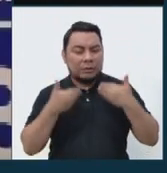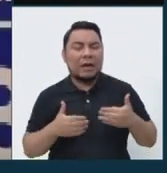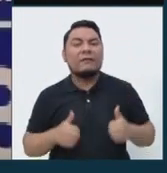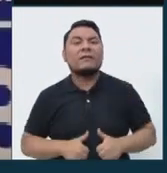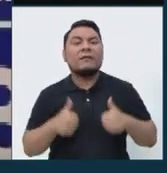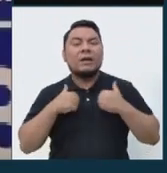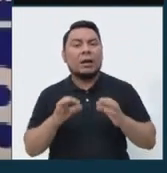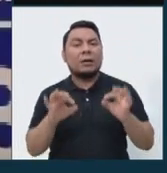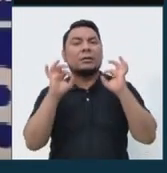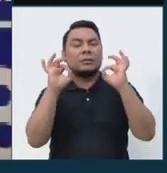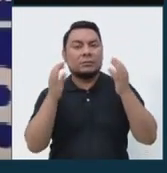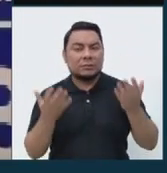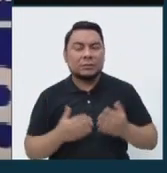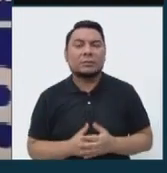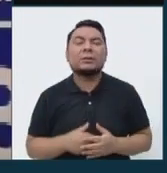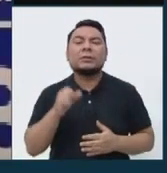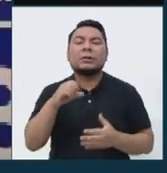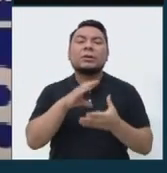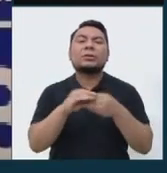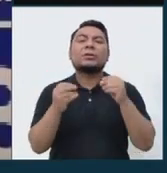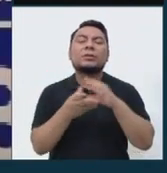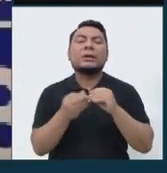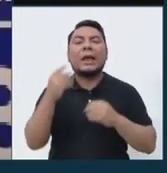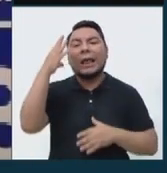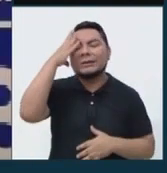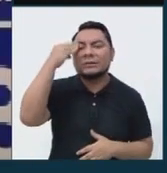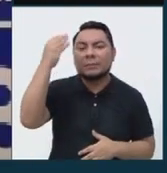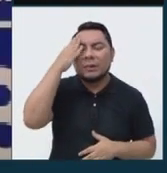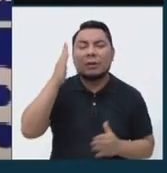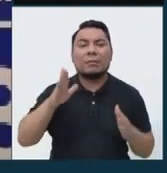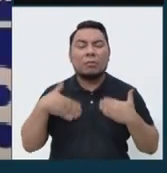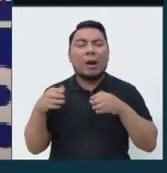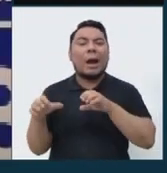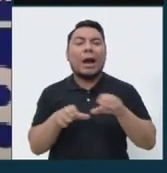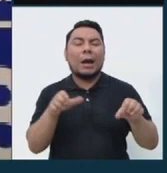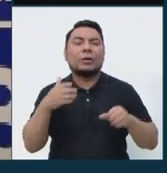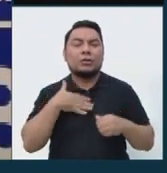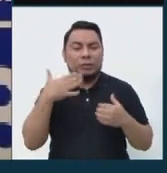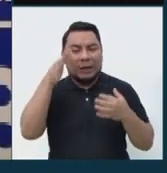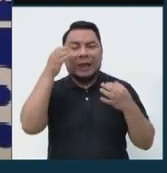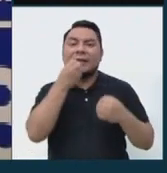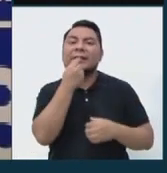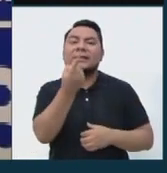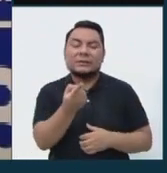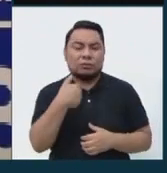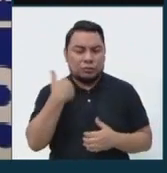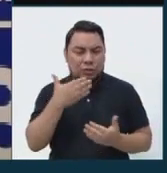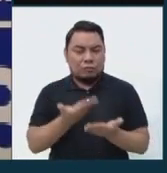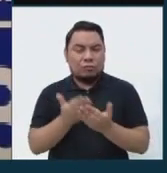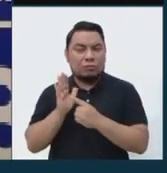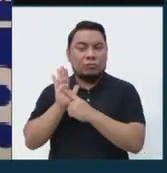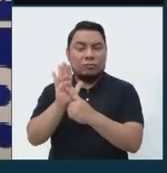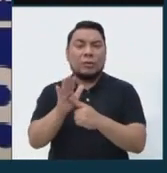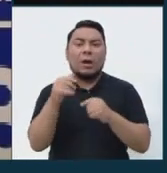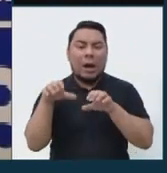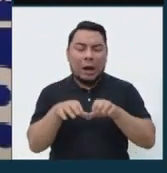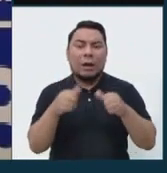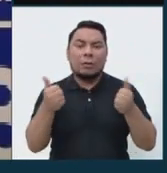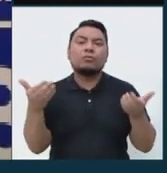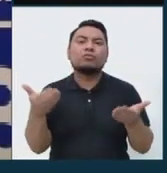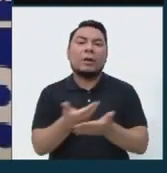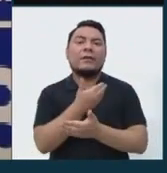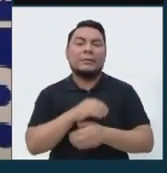una historia de éxito, una experiencia para poder cumplir con lo que decimos. Lo hemos demostrado en la vida y lo haremos